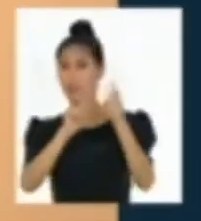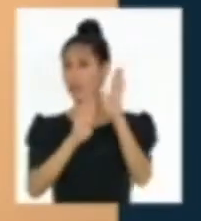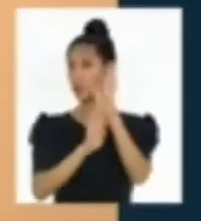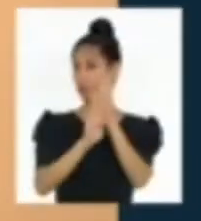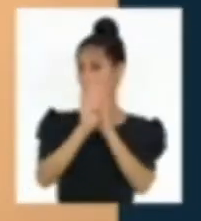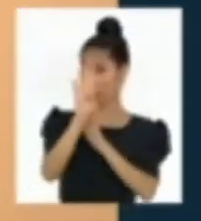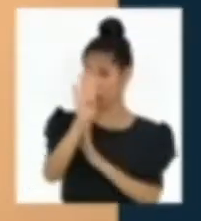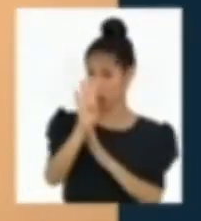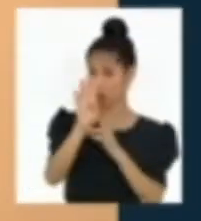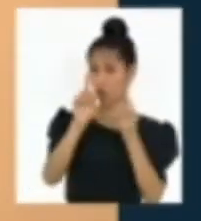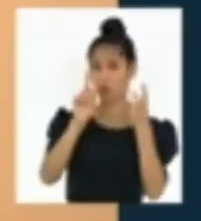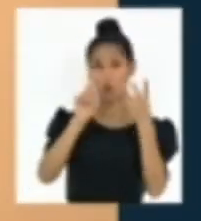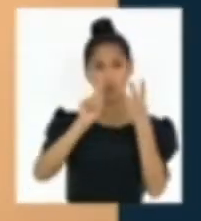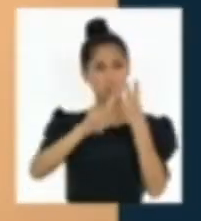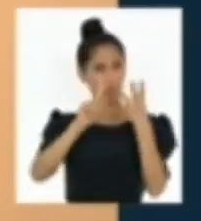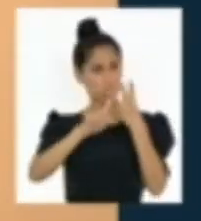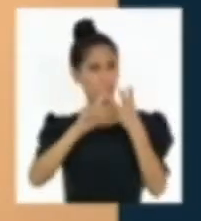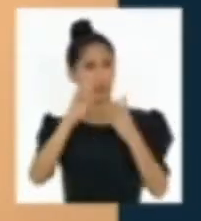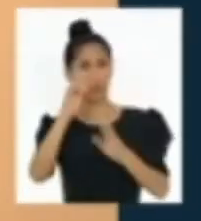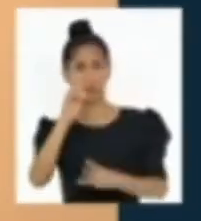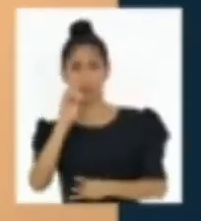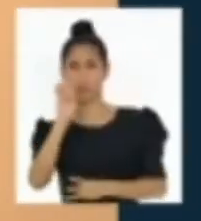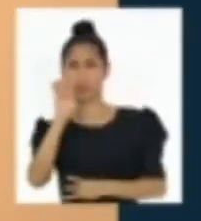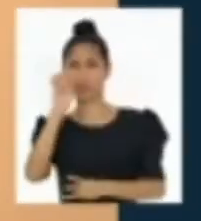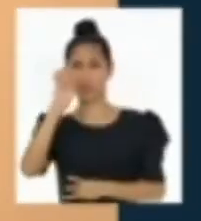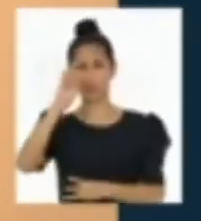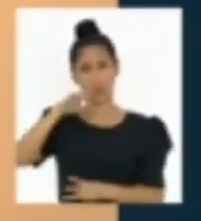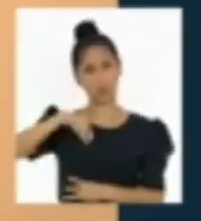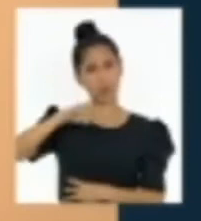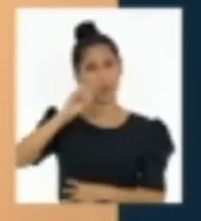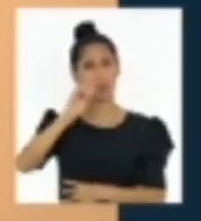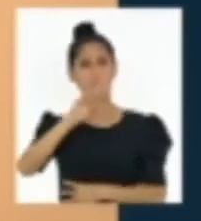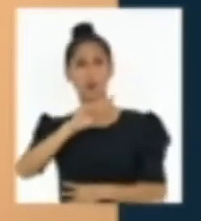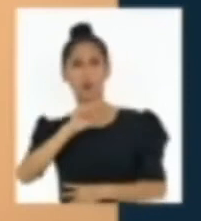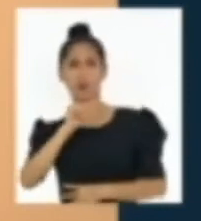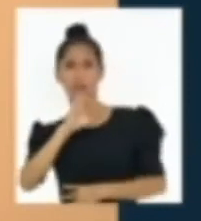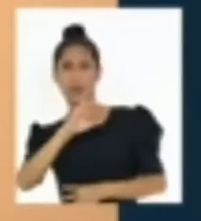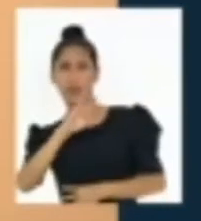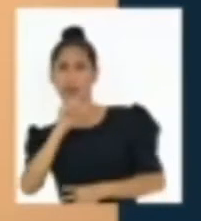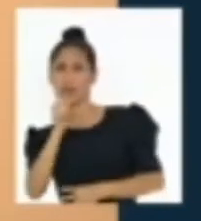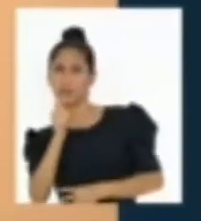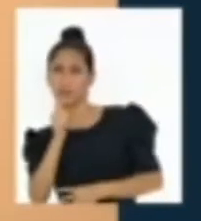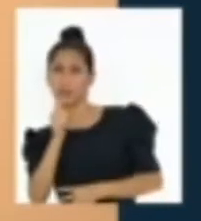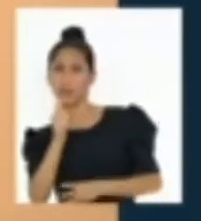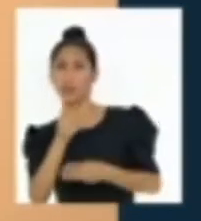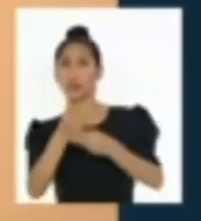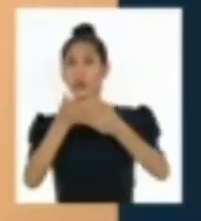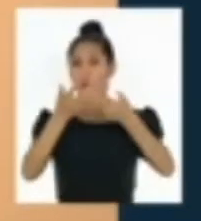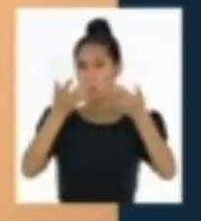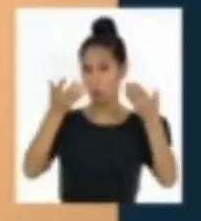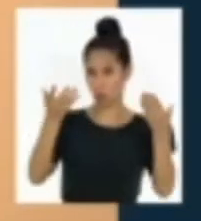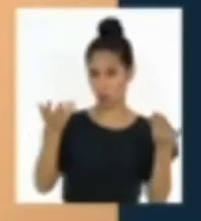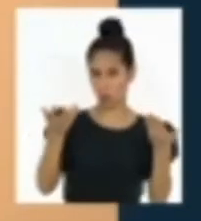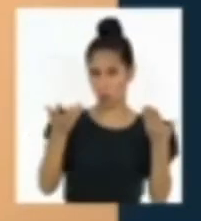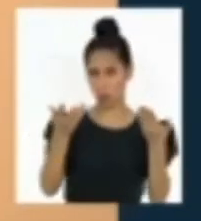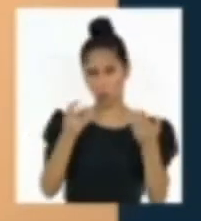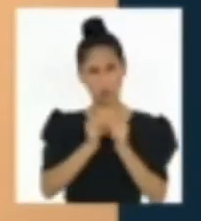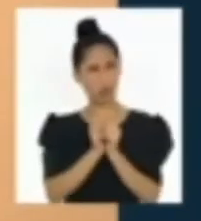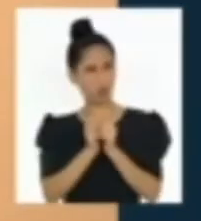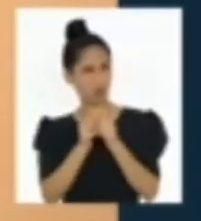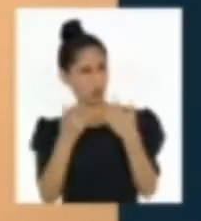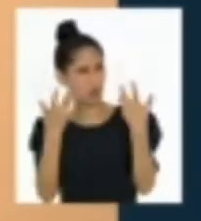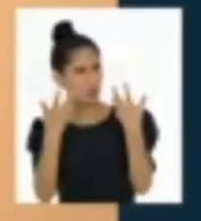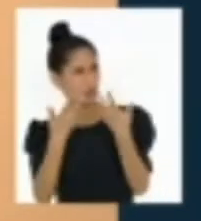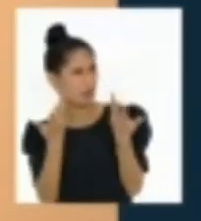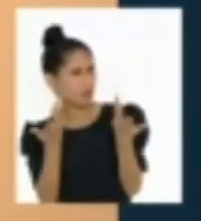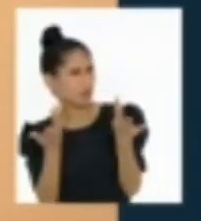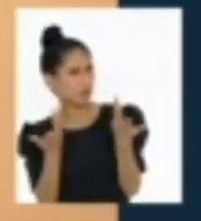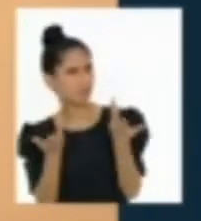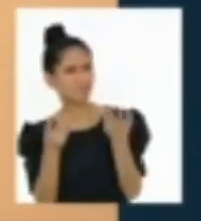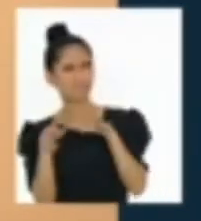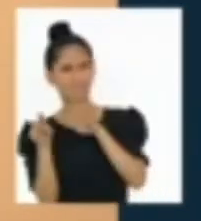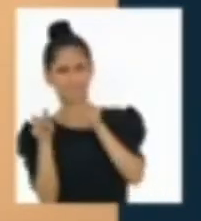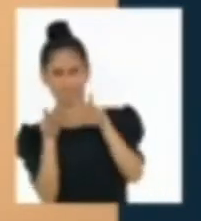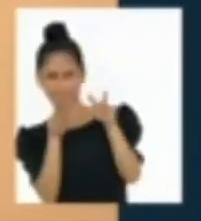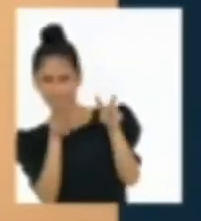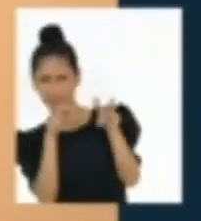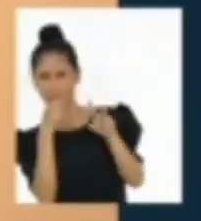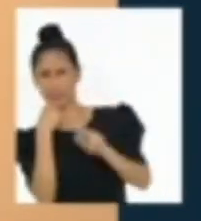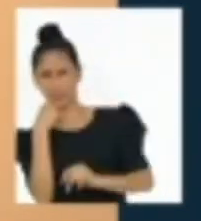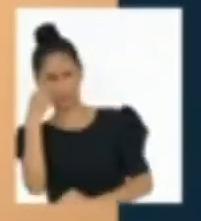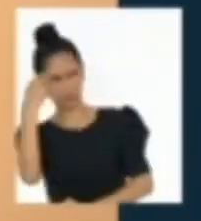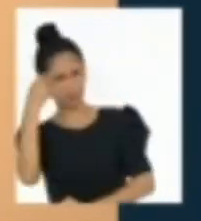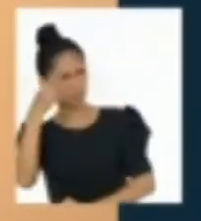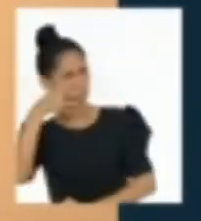y democracia y diversidad, no se limite en la esfera de lo formal, sino que vaya